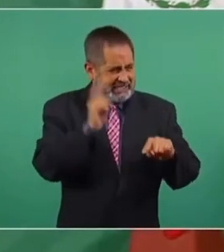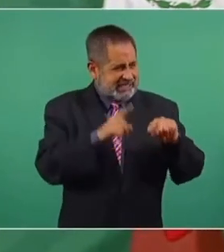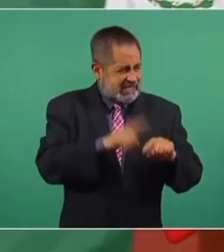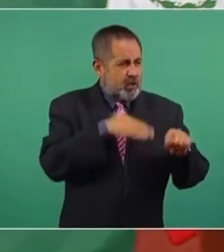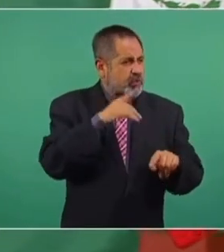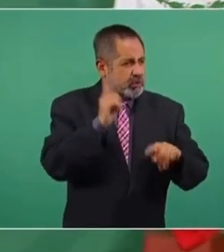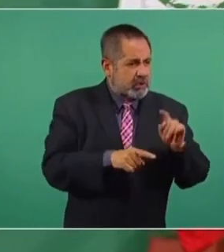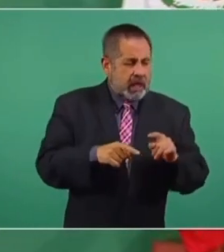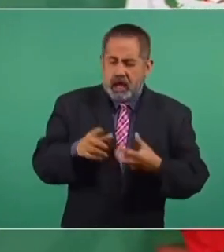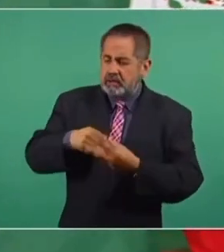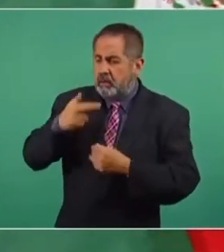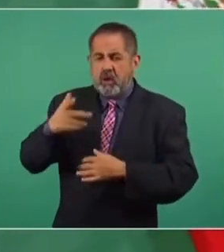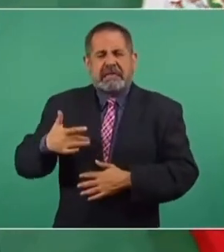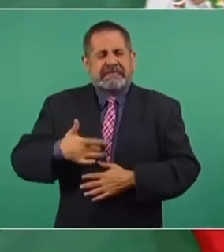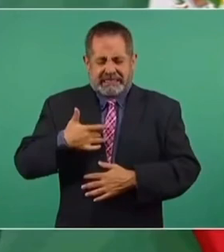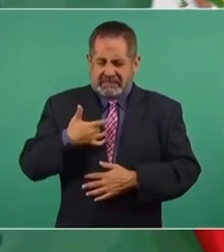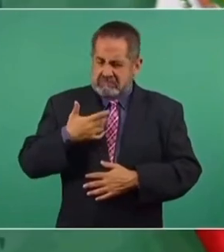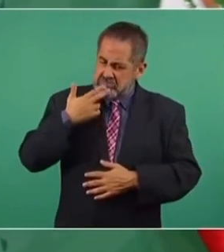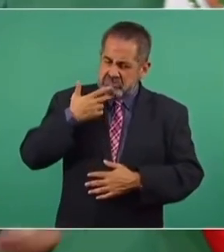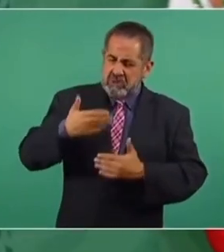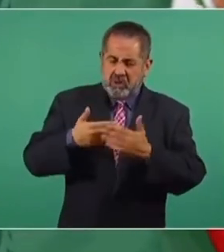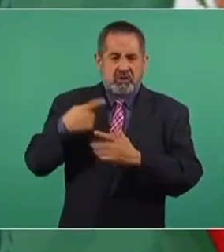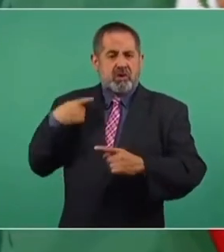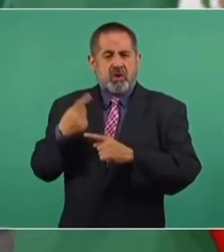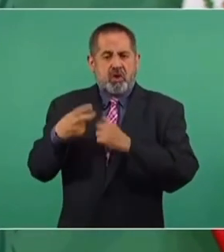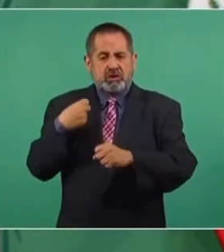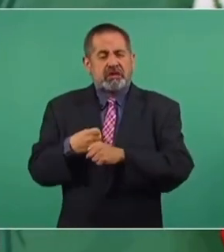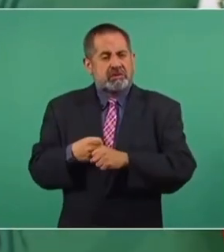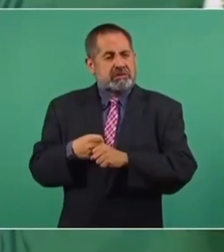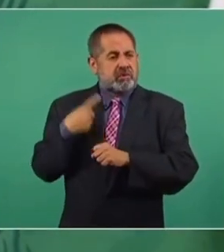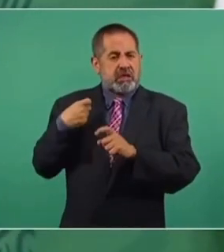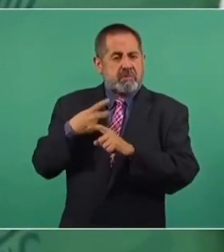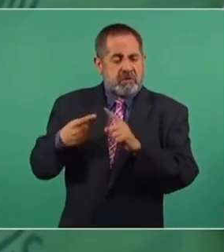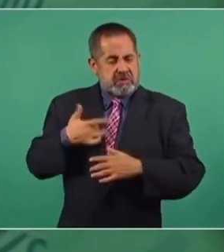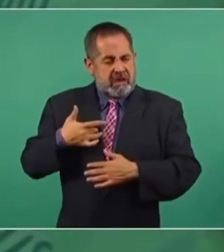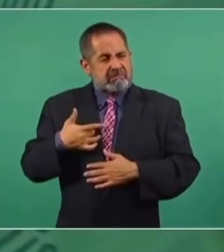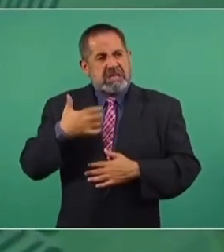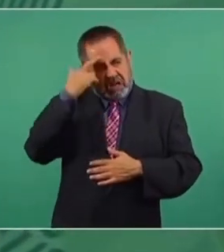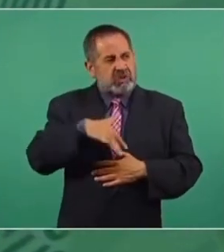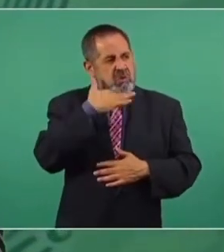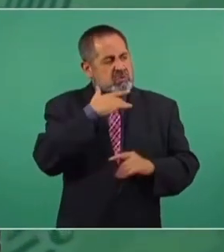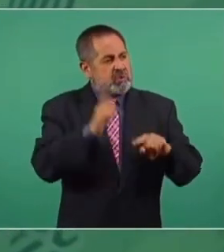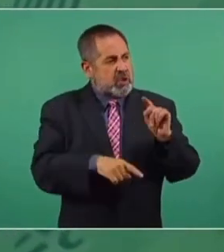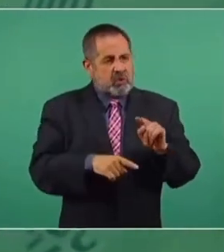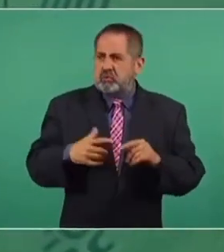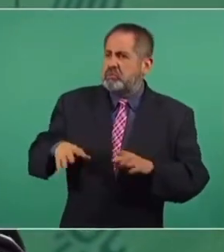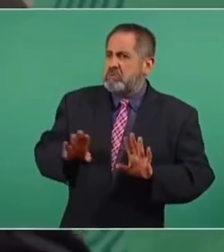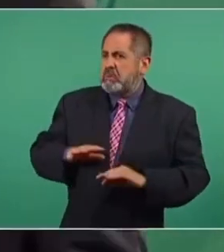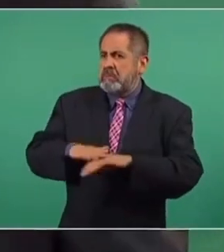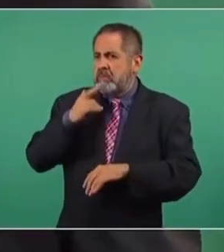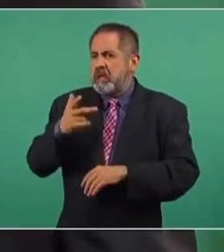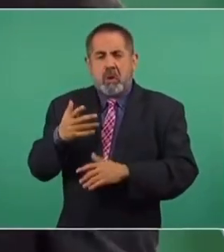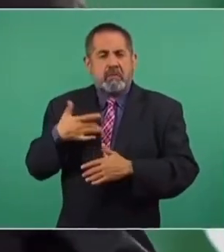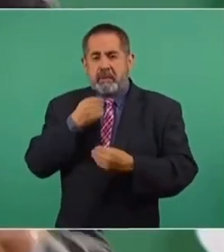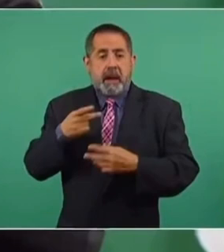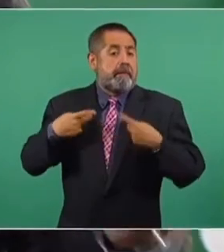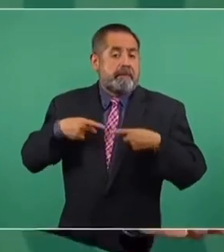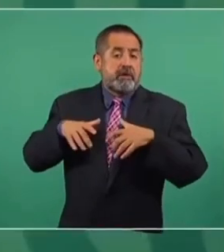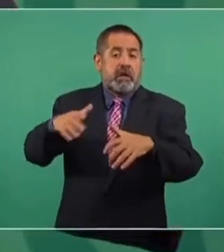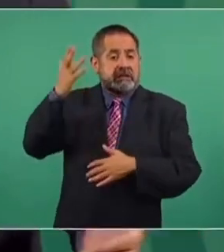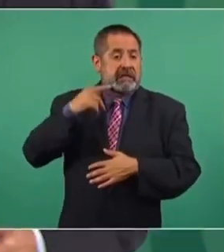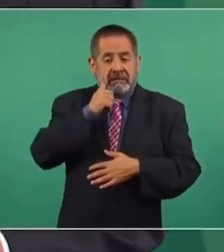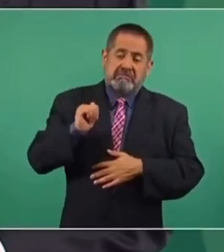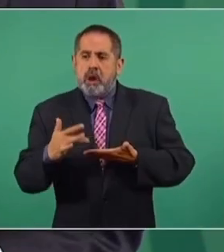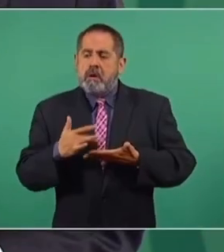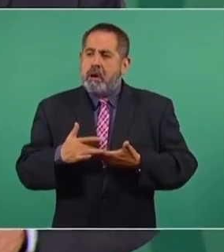mejoraban? ¿Quién lo sintió más en estos dos años y medio? ¿Quién lo percibió mejor? Pues la gente que nunca